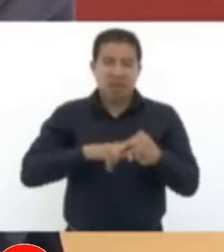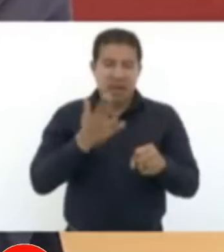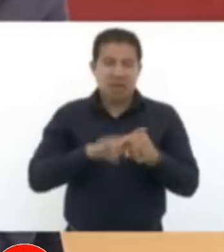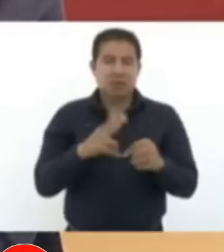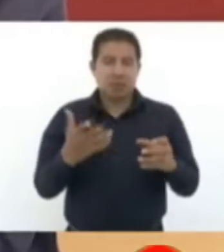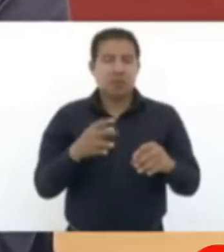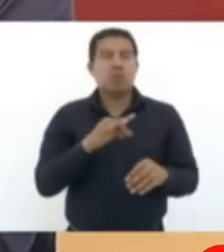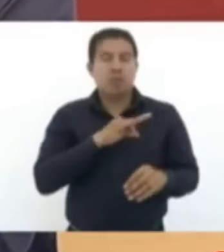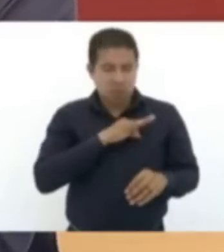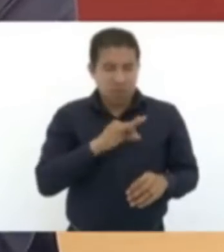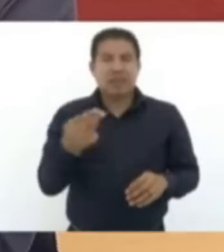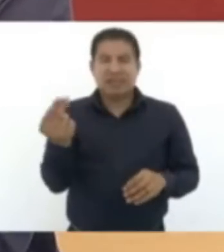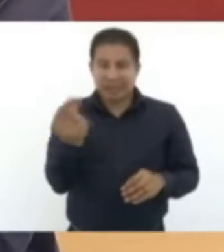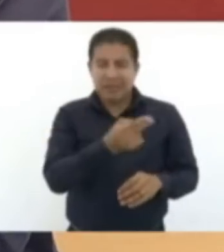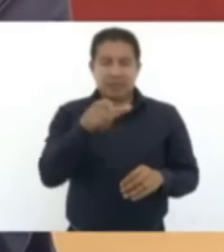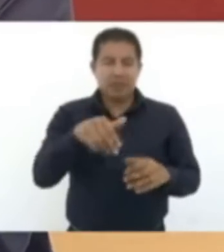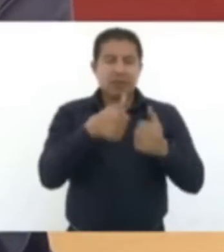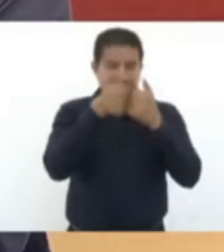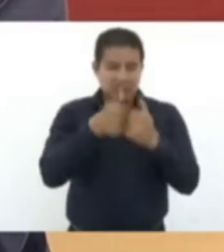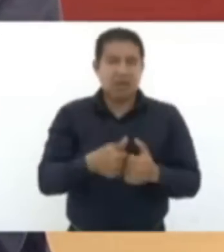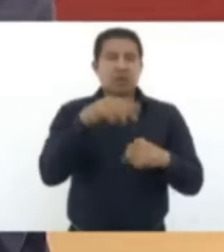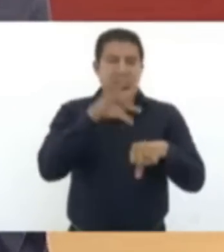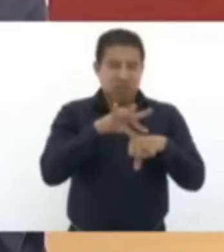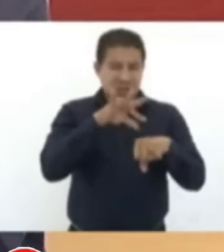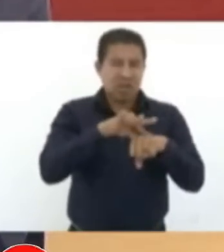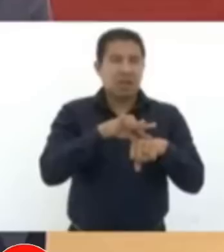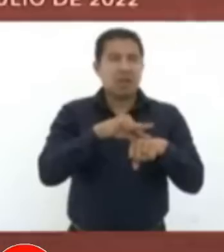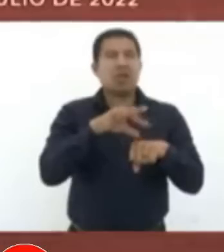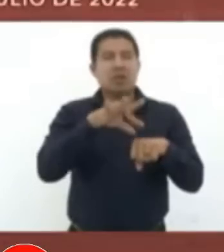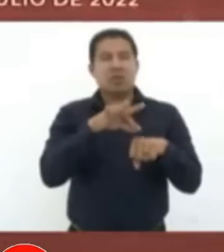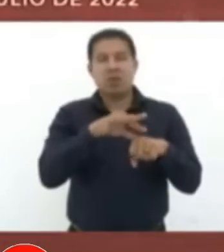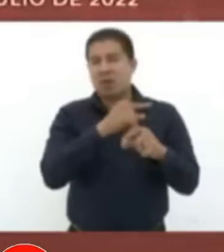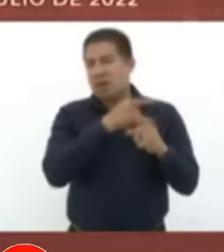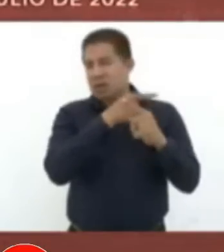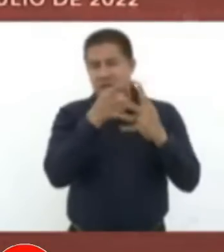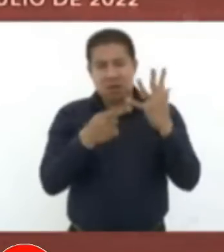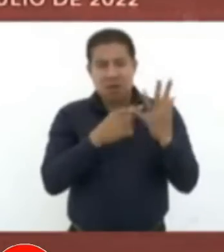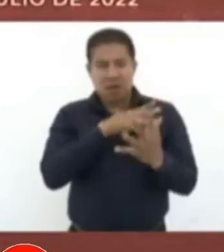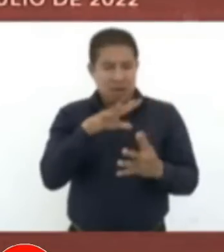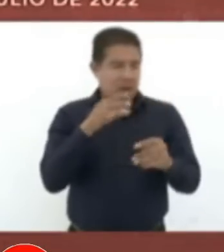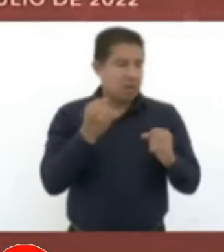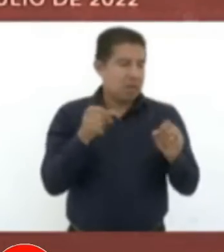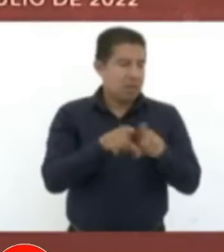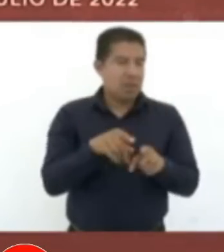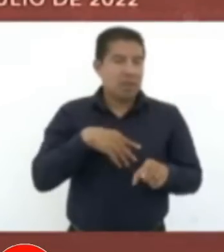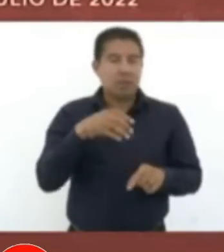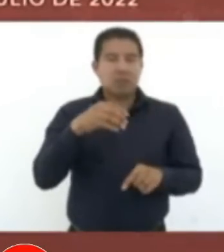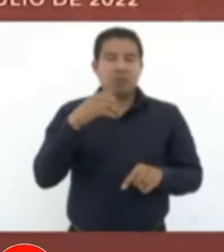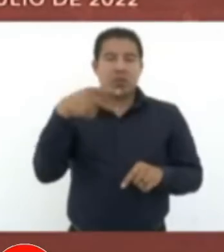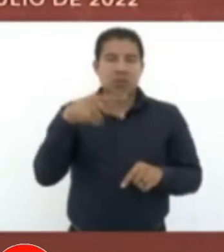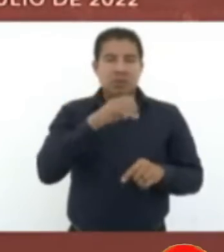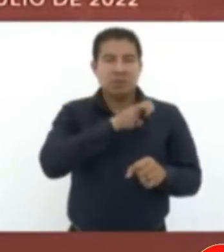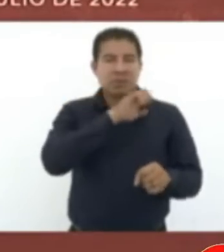haya médicos generales y haya especialistas. Y no falten las